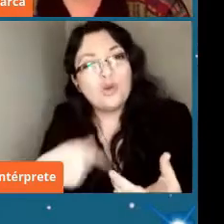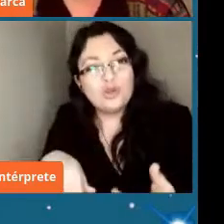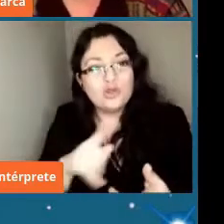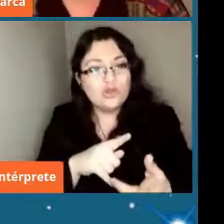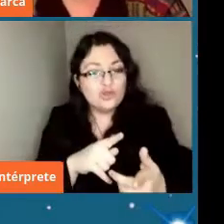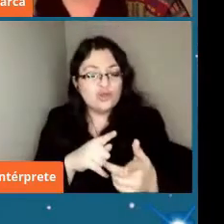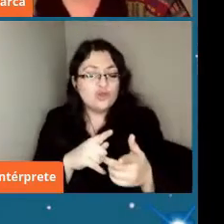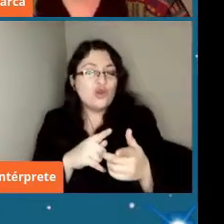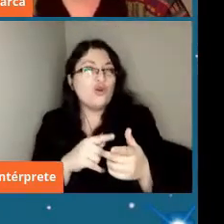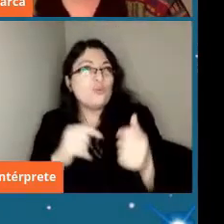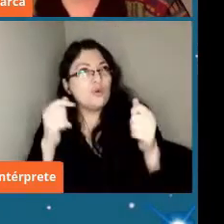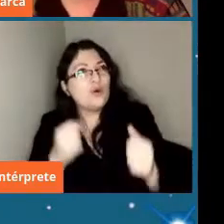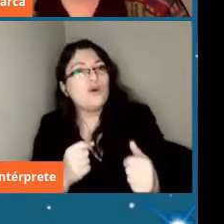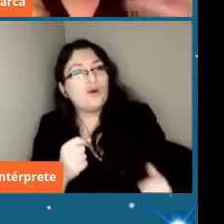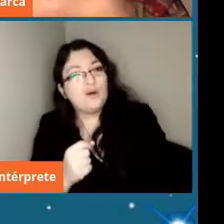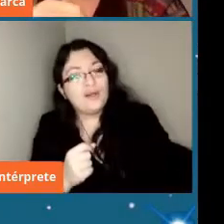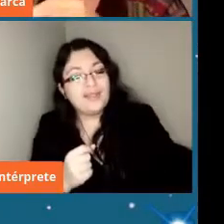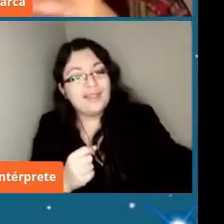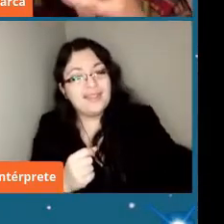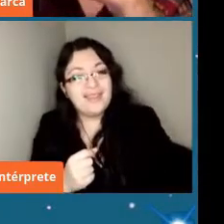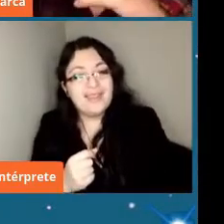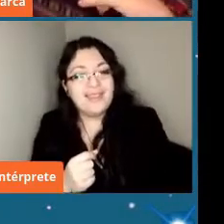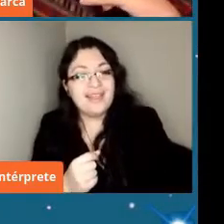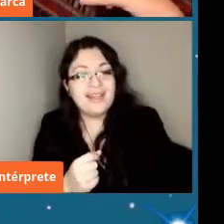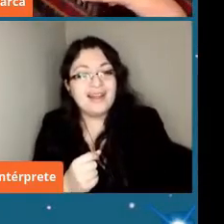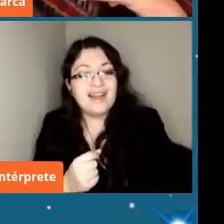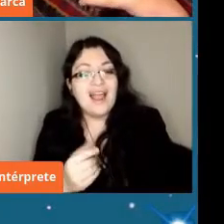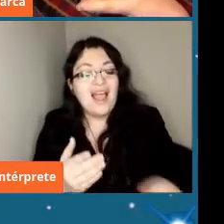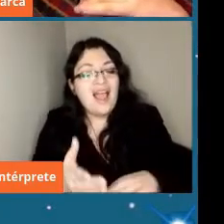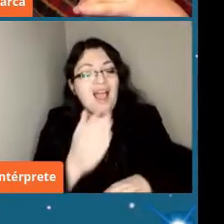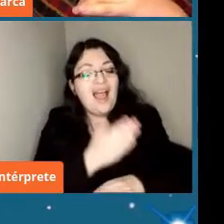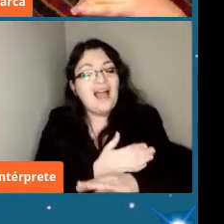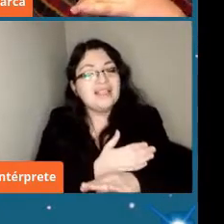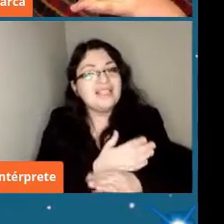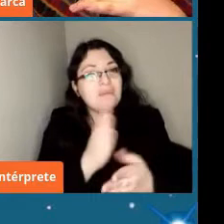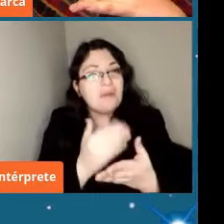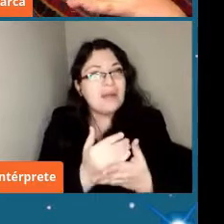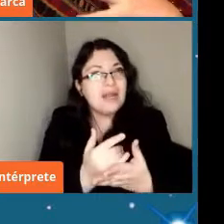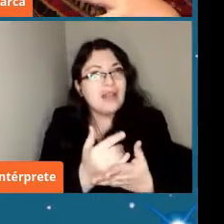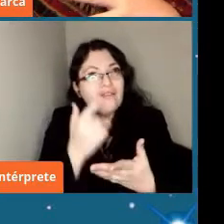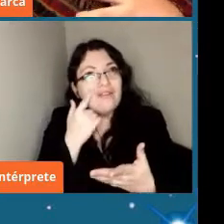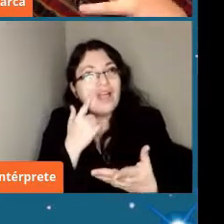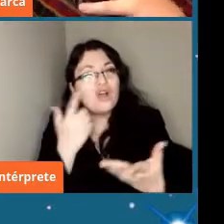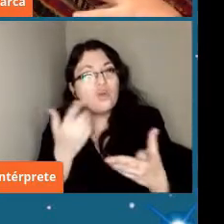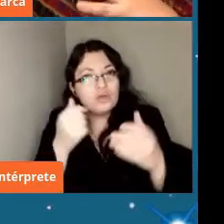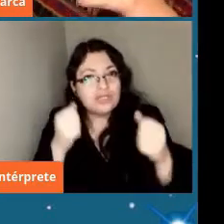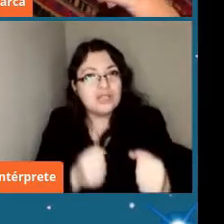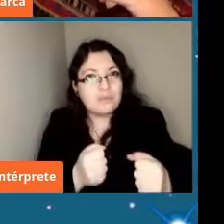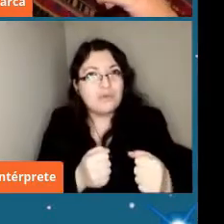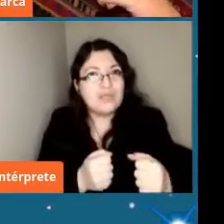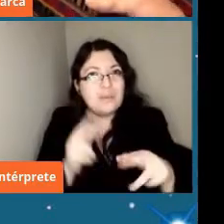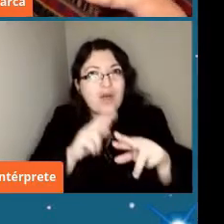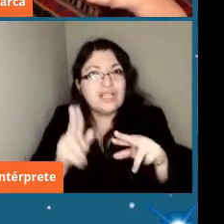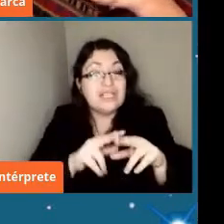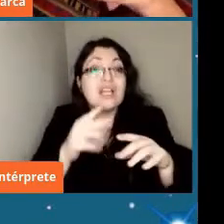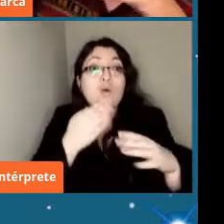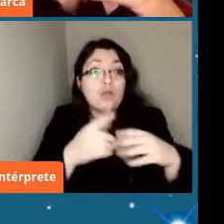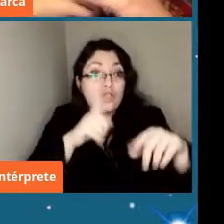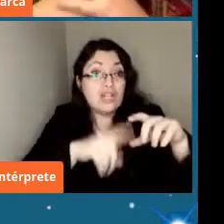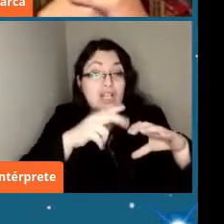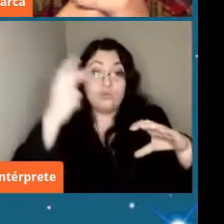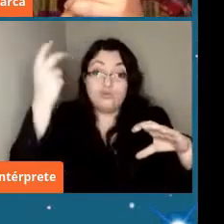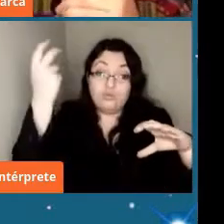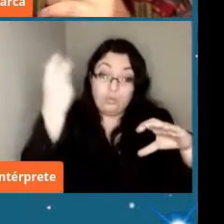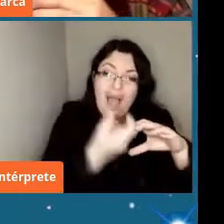alguna chance de evitar una colisión y hacerlo bastante lejos de la Tierra cosa de que ese